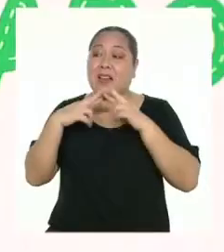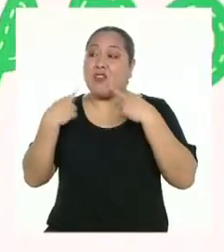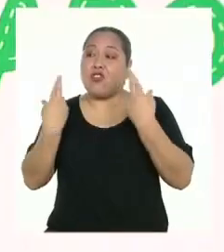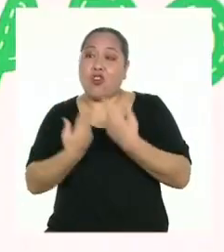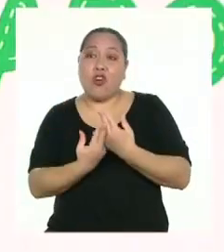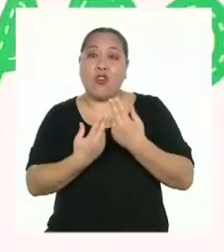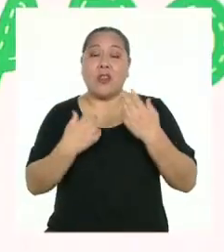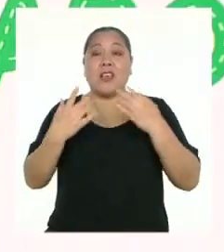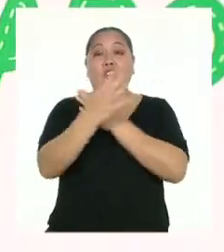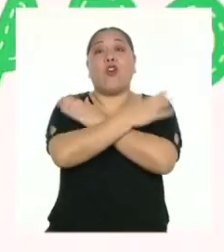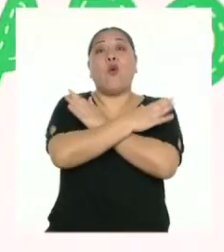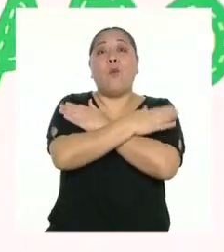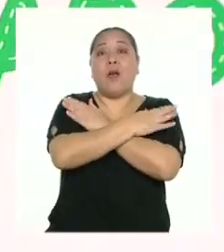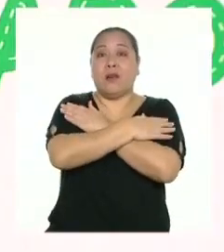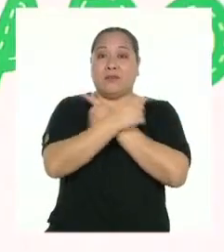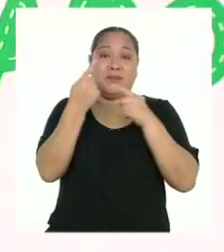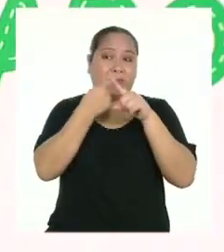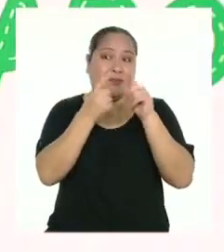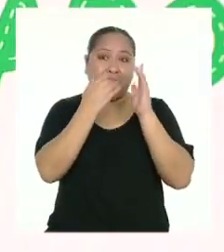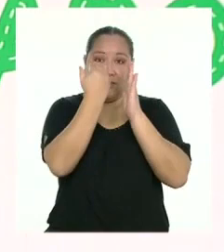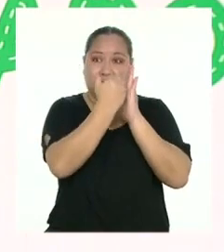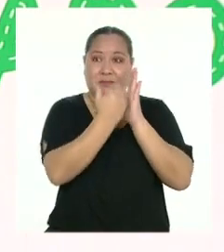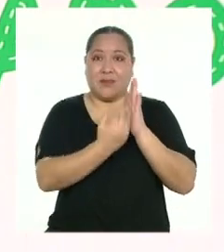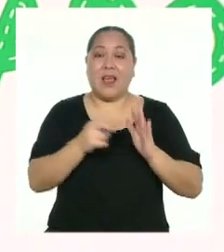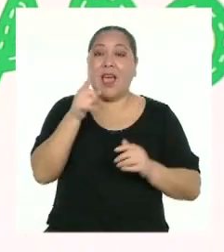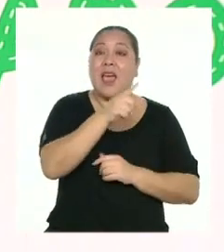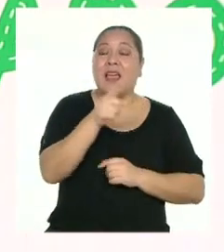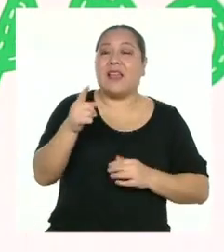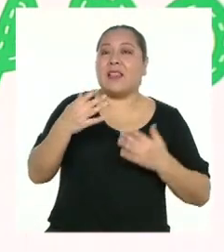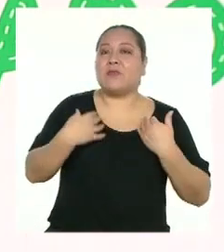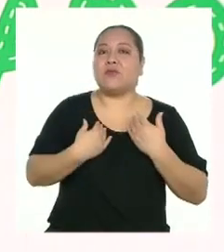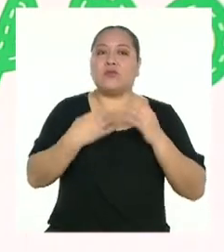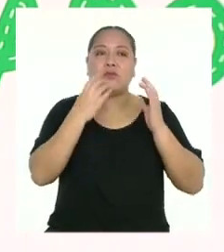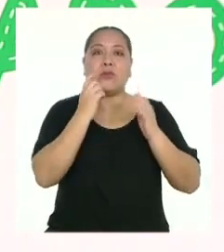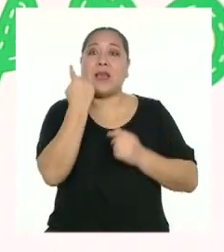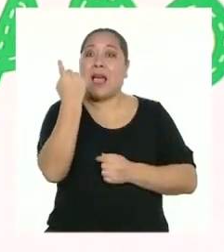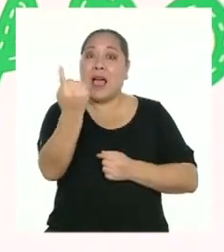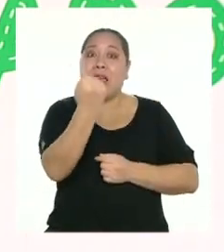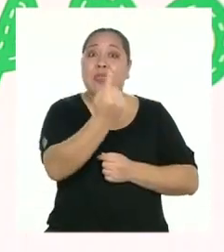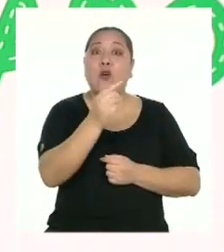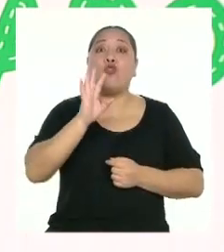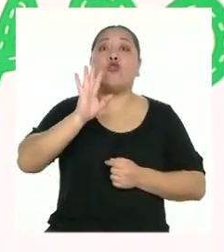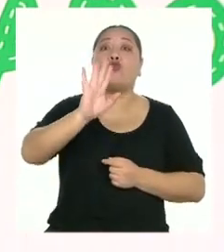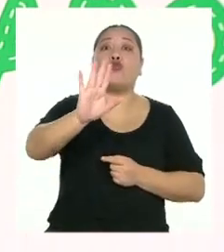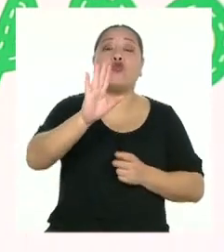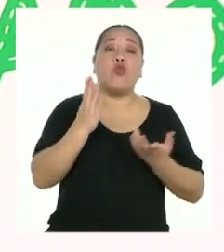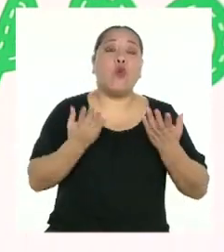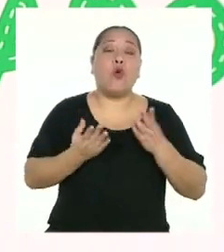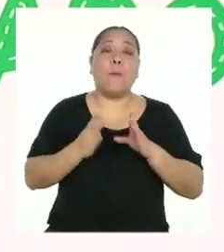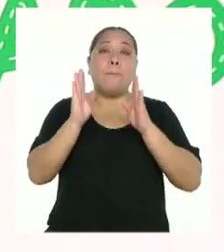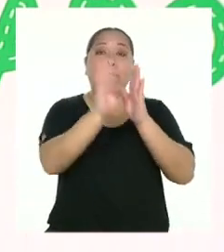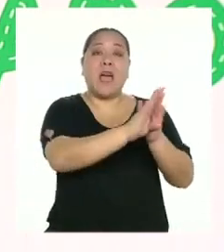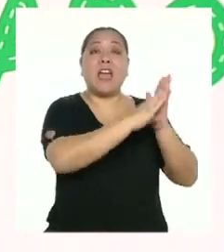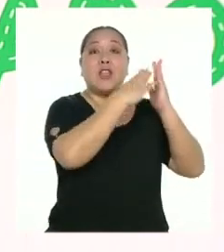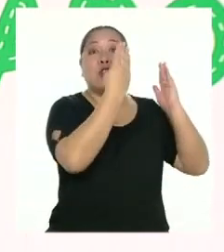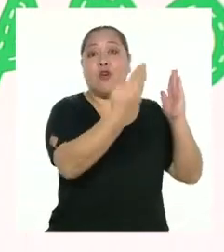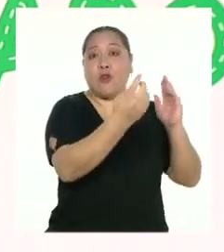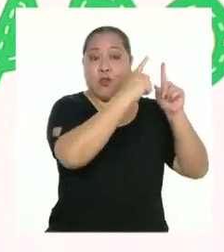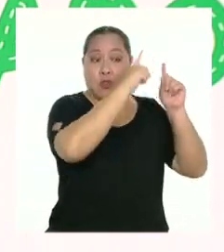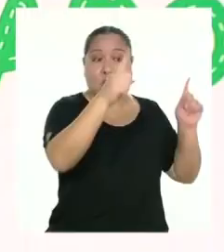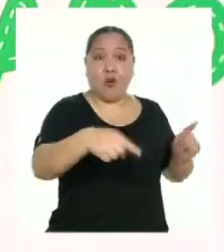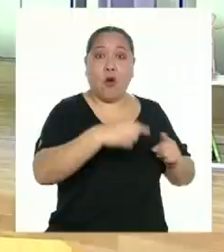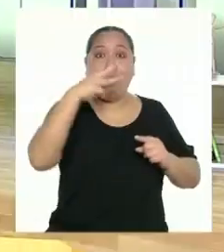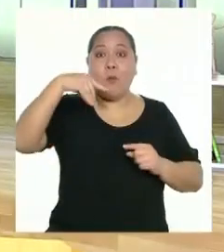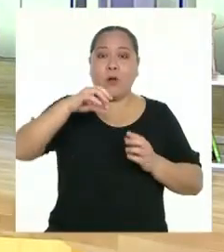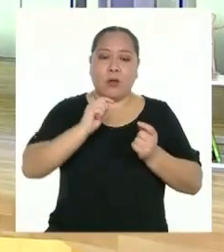En este caso debemos tener en cuenta que cada uno hará su periódico mural en casa, por lo que debemos adaptarlo a nuestro